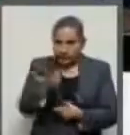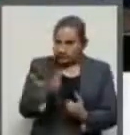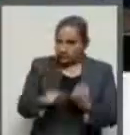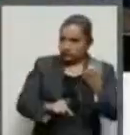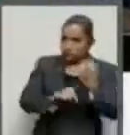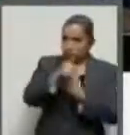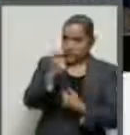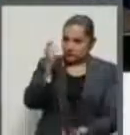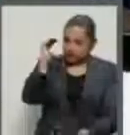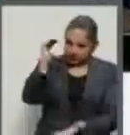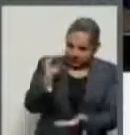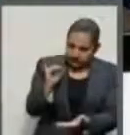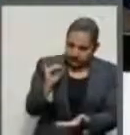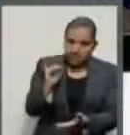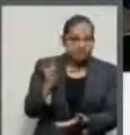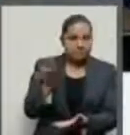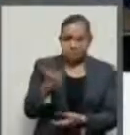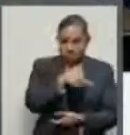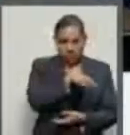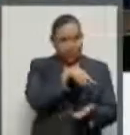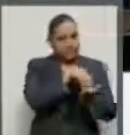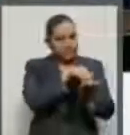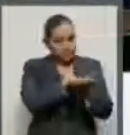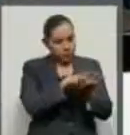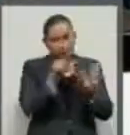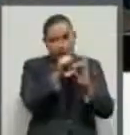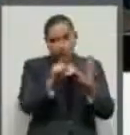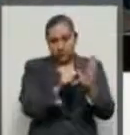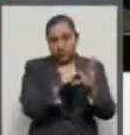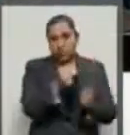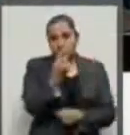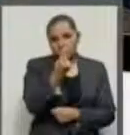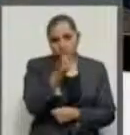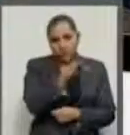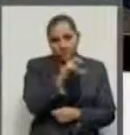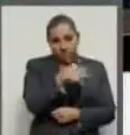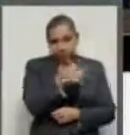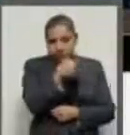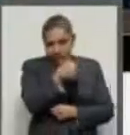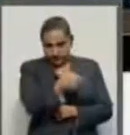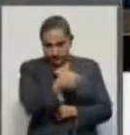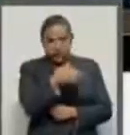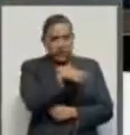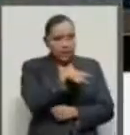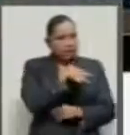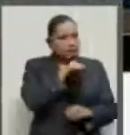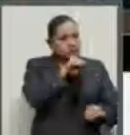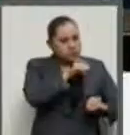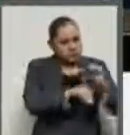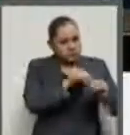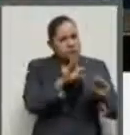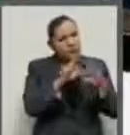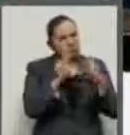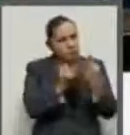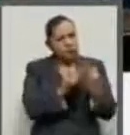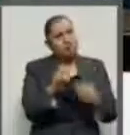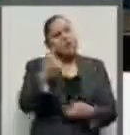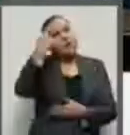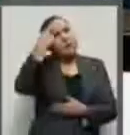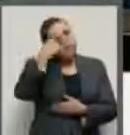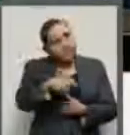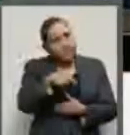propuesta en la fracción sexta del artículo 25 propone un mecanismo de compensación